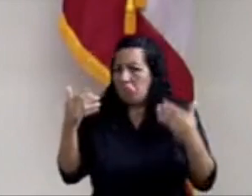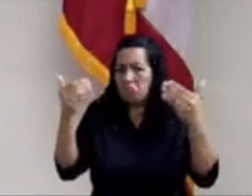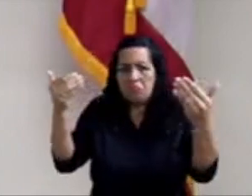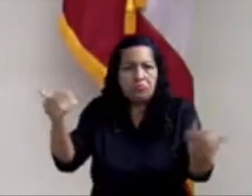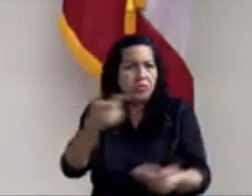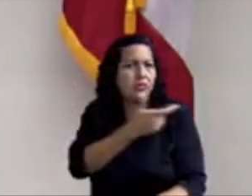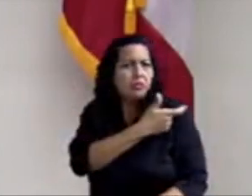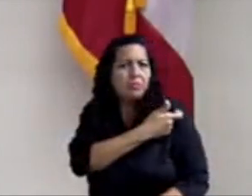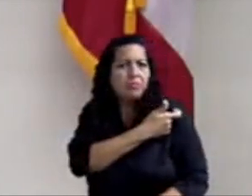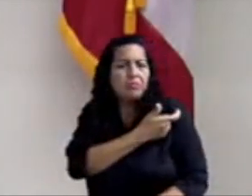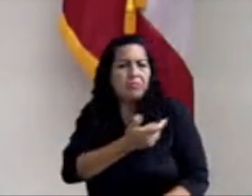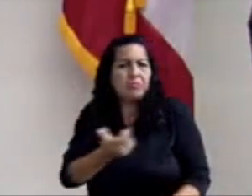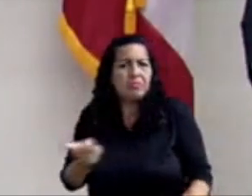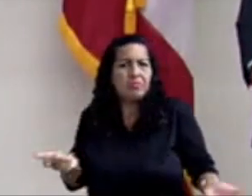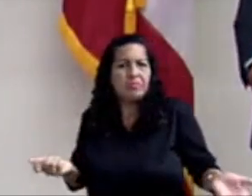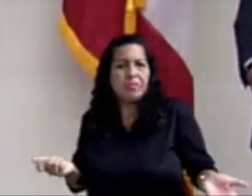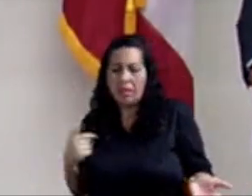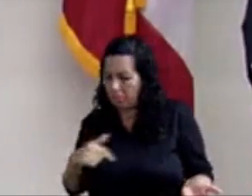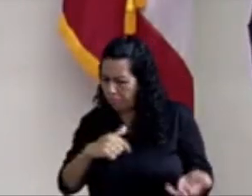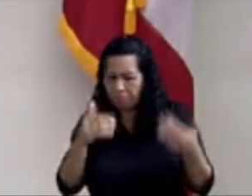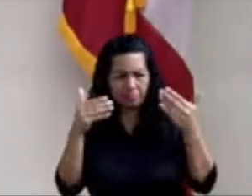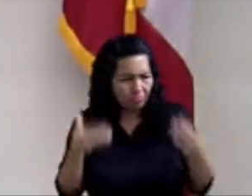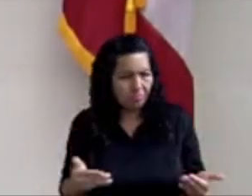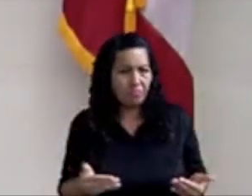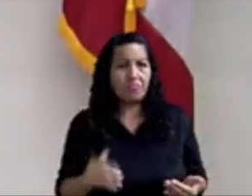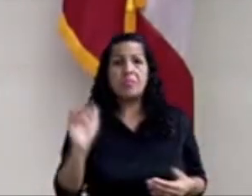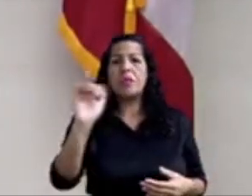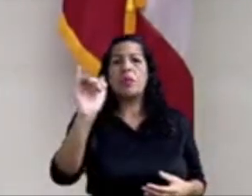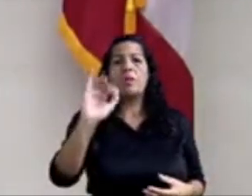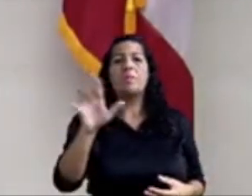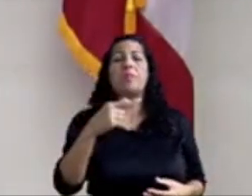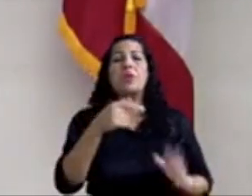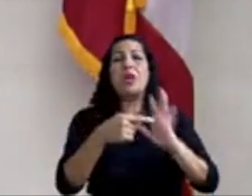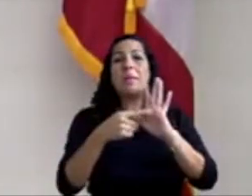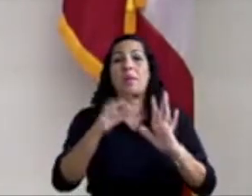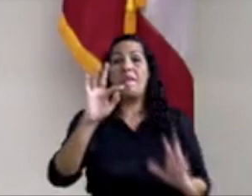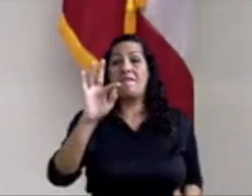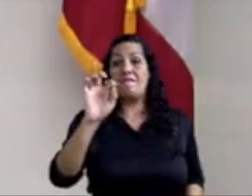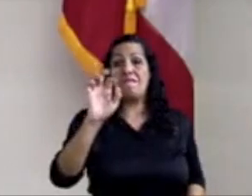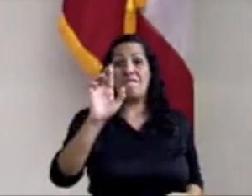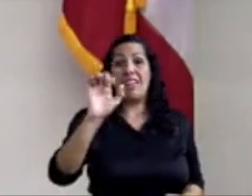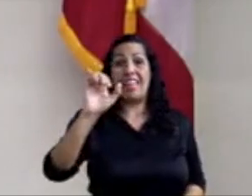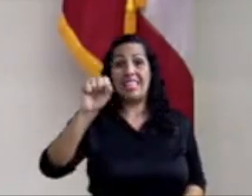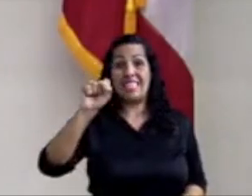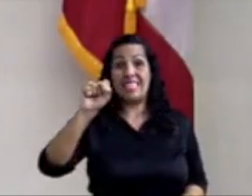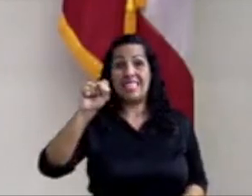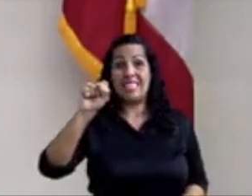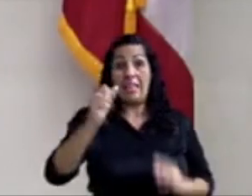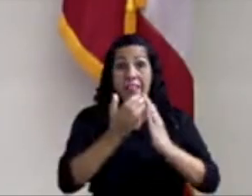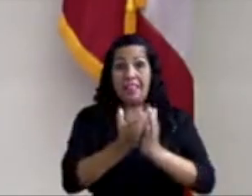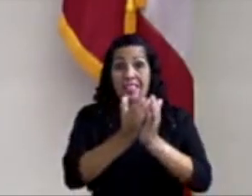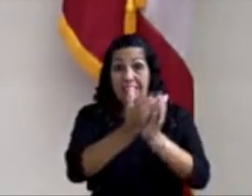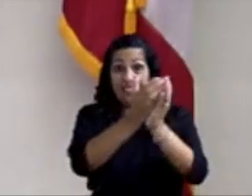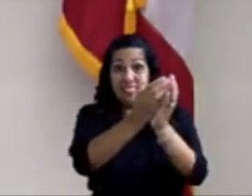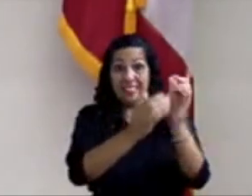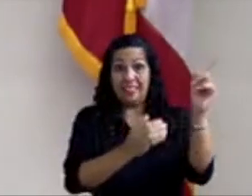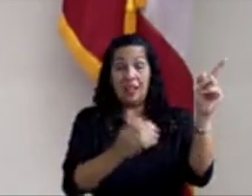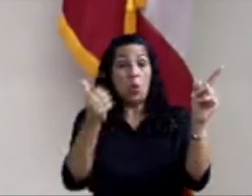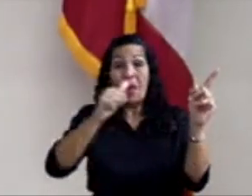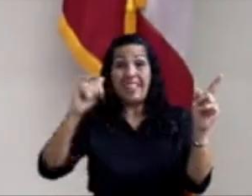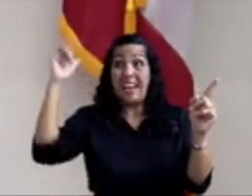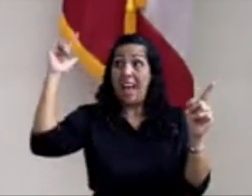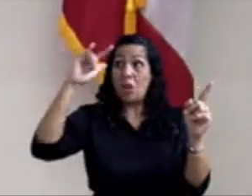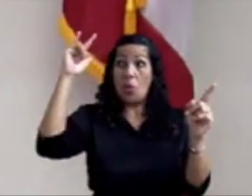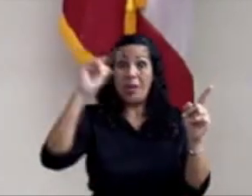lo hicimos en el, por ejemplo, Ferry del Caribe. Nosotros montamos un bus y montamos un bus en el aeropuerto. Cualquier persona que